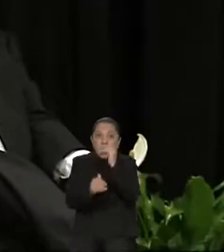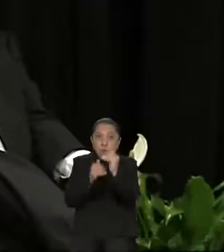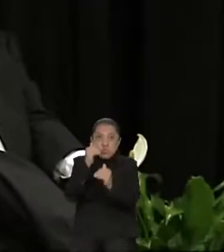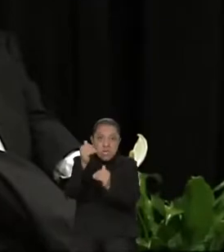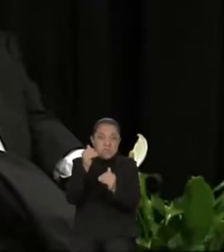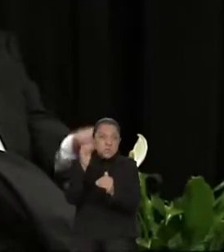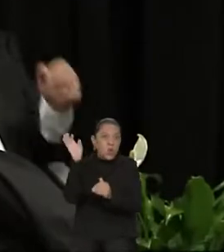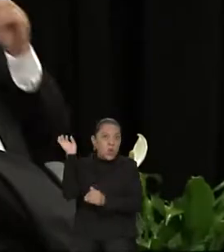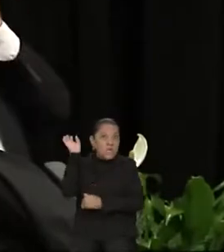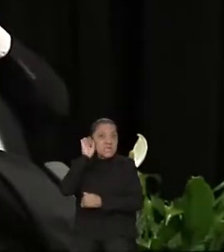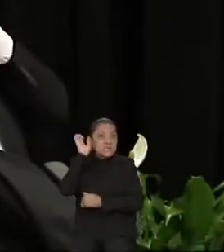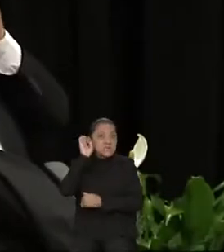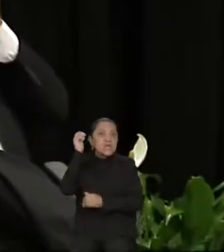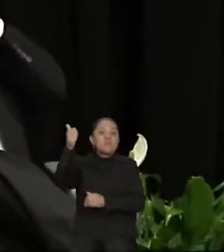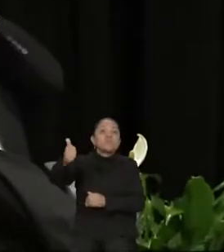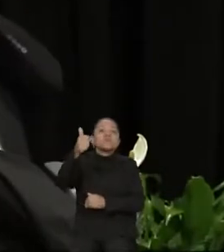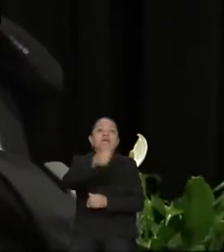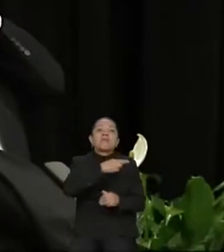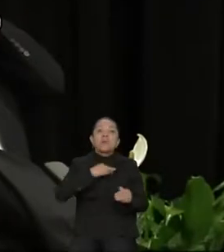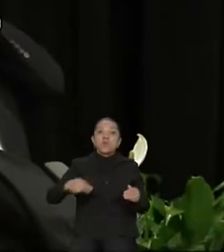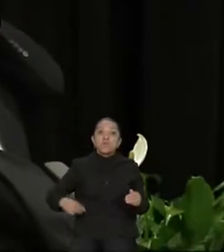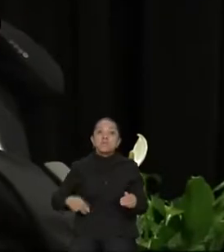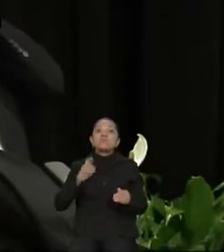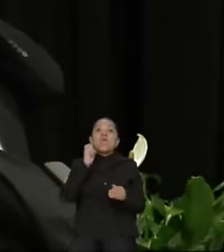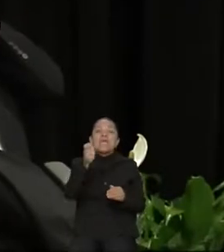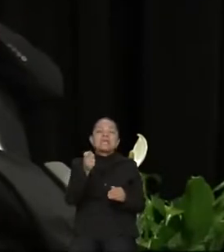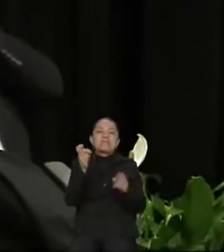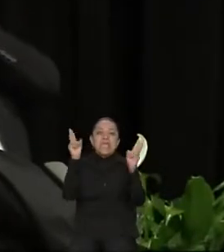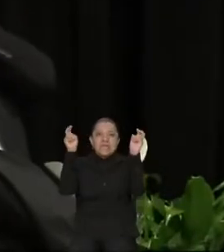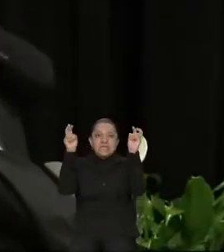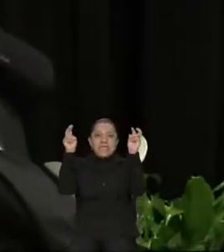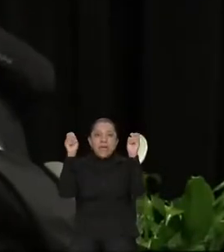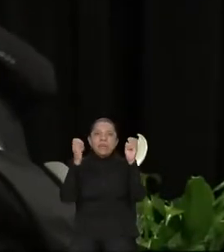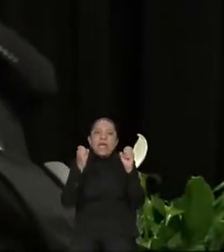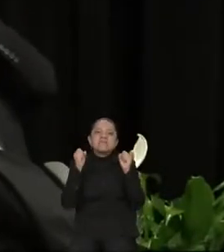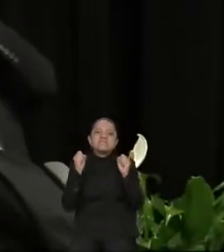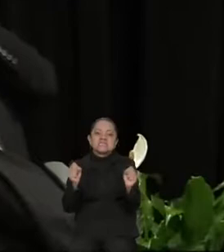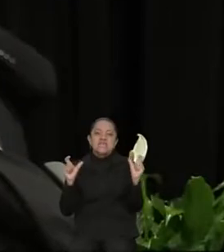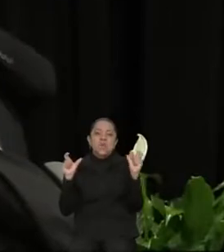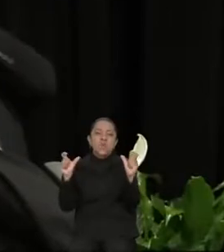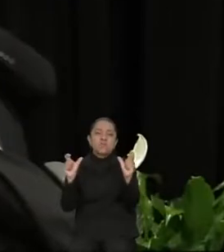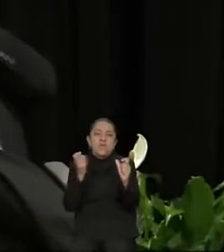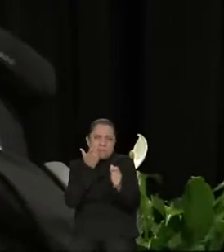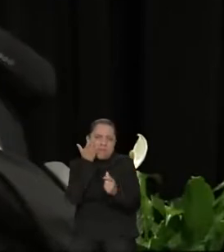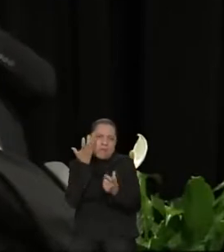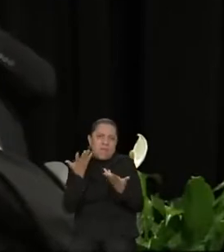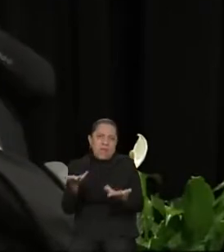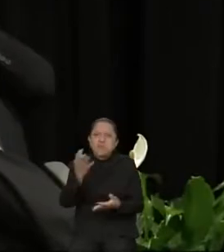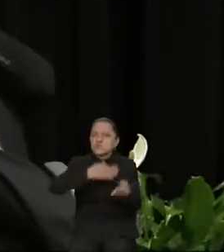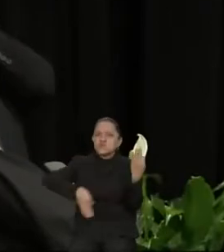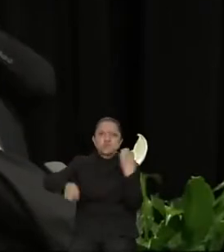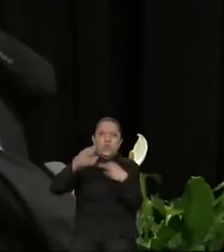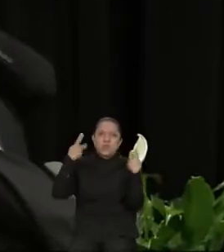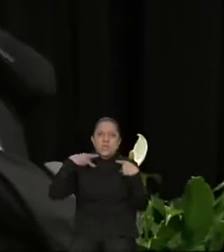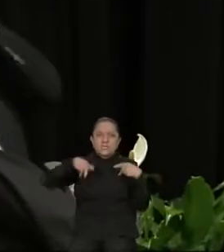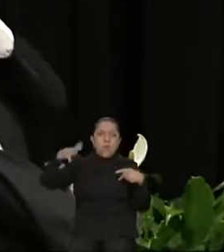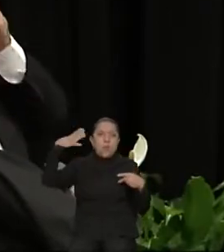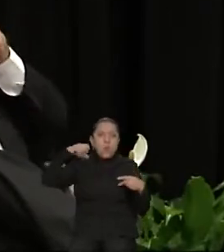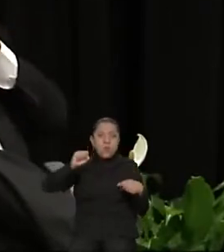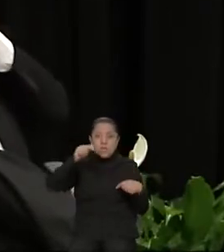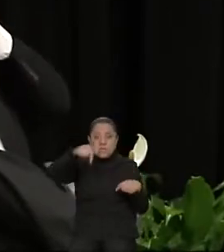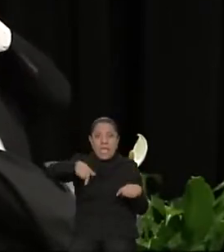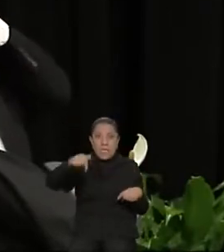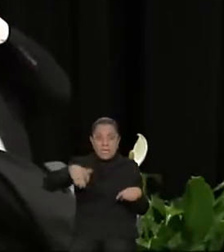tema de la seguridad, que es un anhelo que compartimos con todos los morelenses y que debemos reconocer aquí en nuestro estado se ha hecho un esfuerzo en la